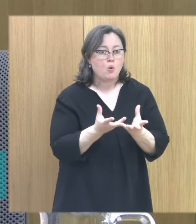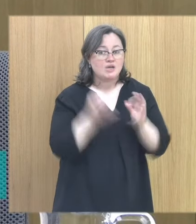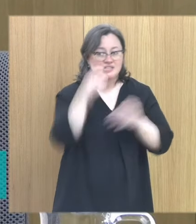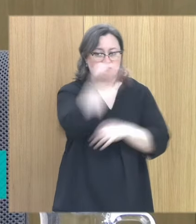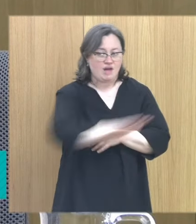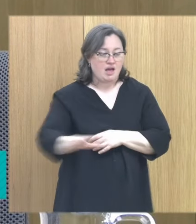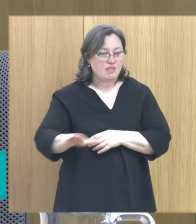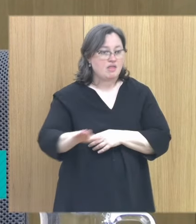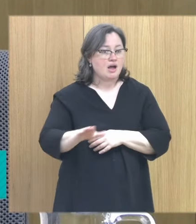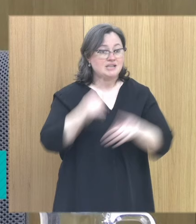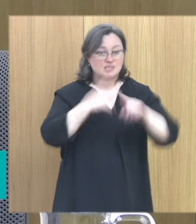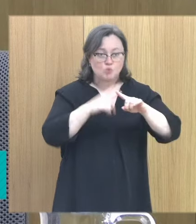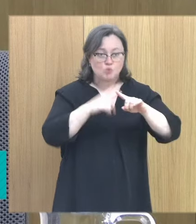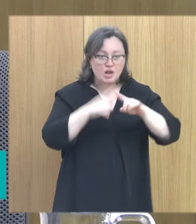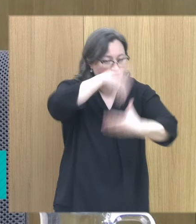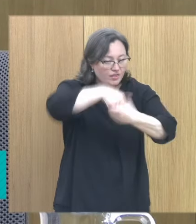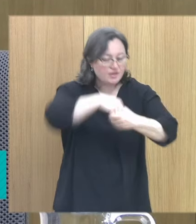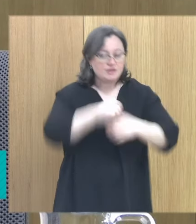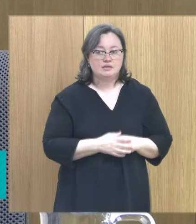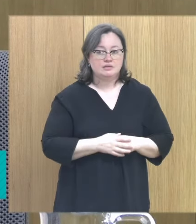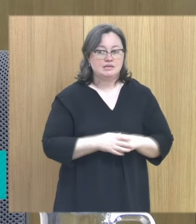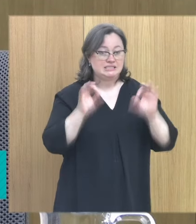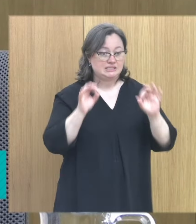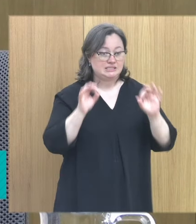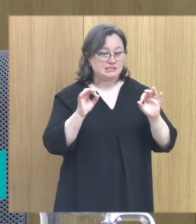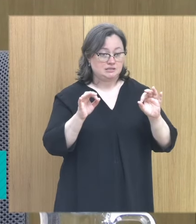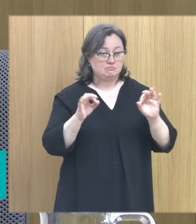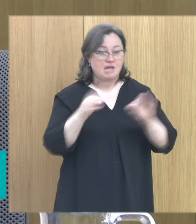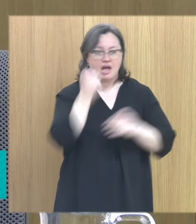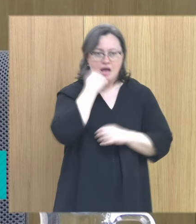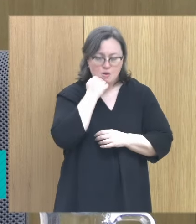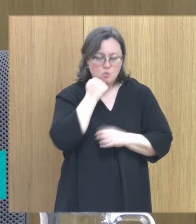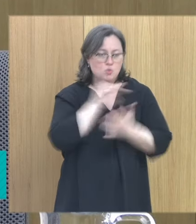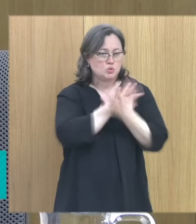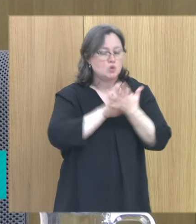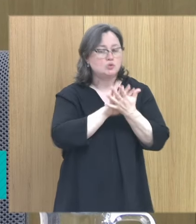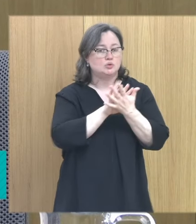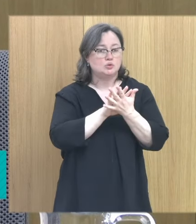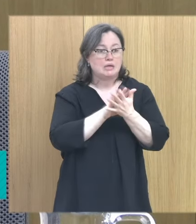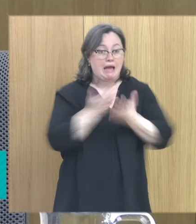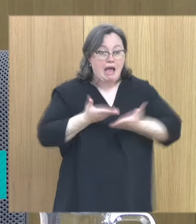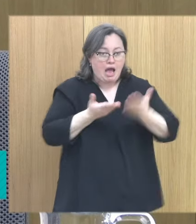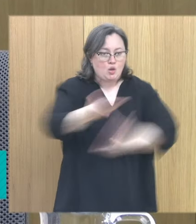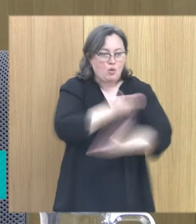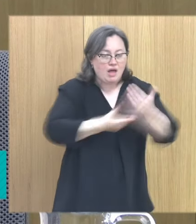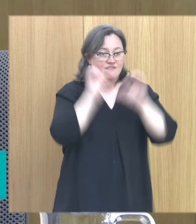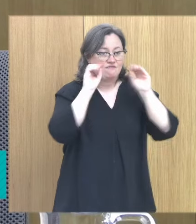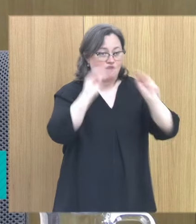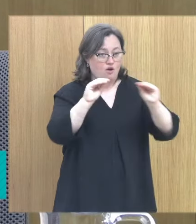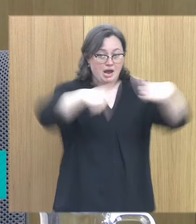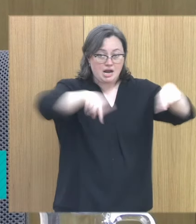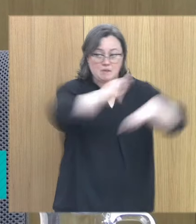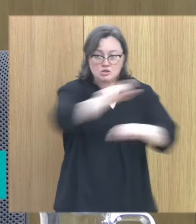infancia, de la sexualidad, de los abusos, de ayudar y formar a